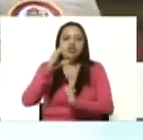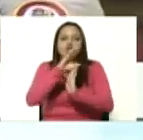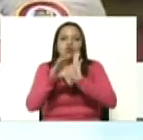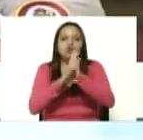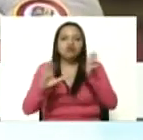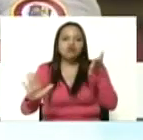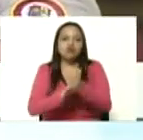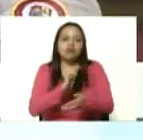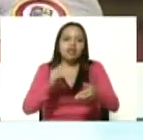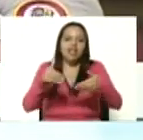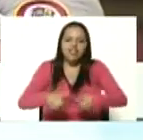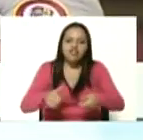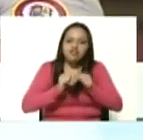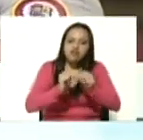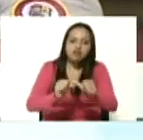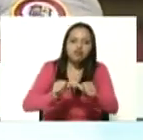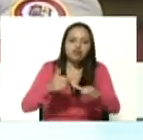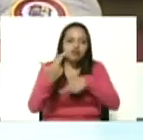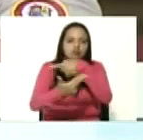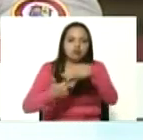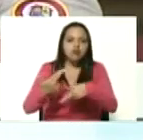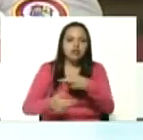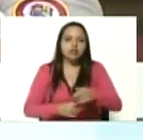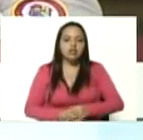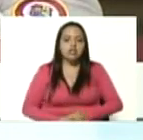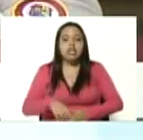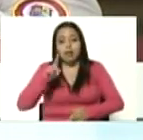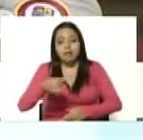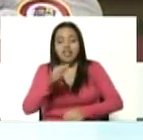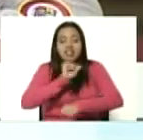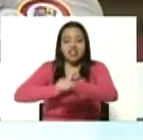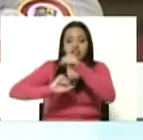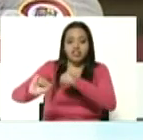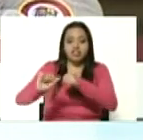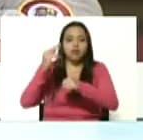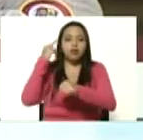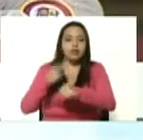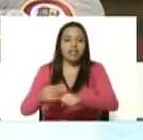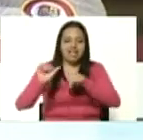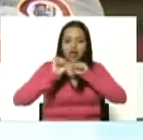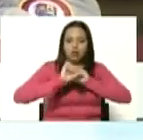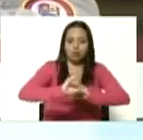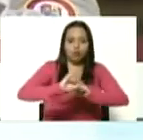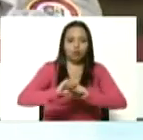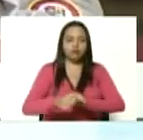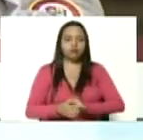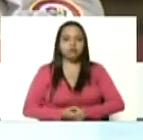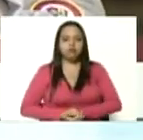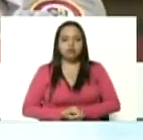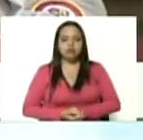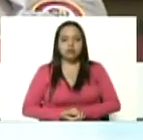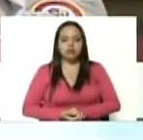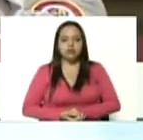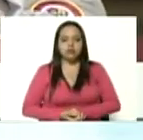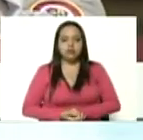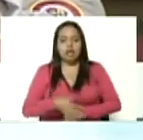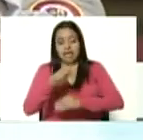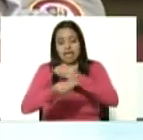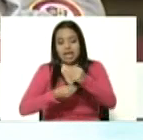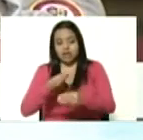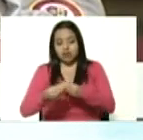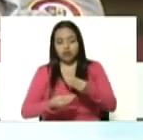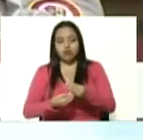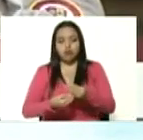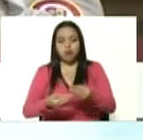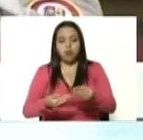revolucionaria en los últimos ejercicios de escudo bolivariano ordenado por mi comandante estratégico operacional